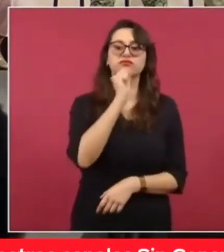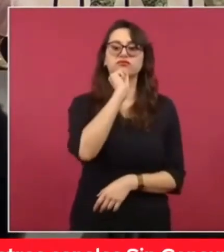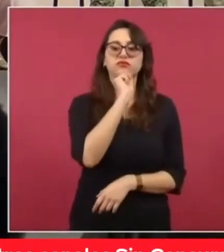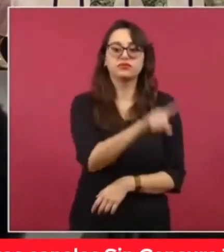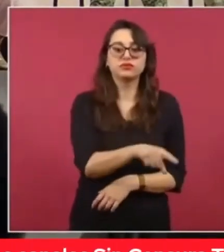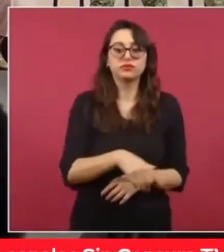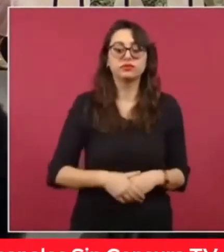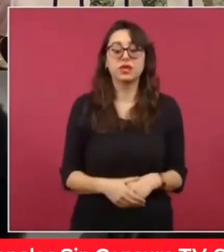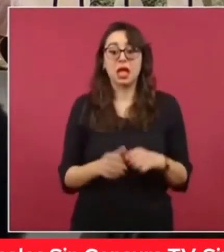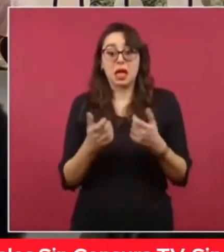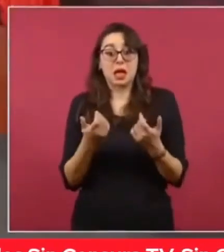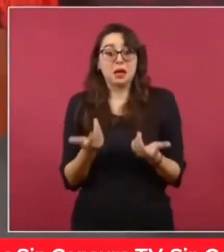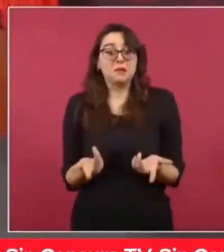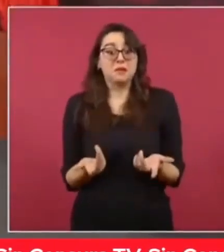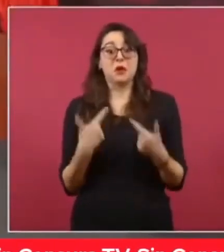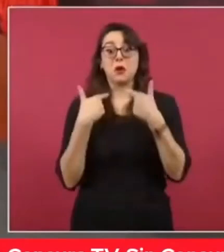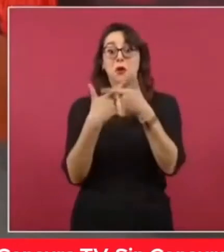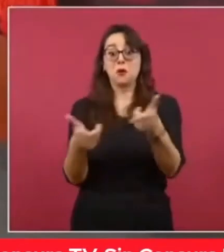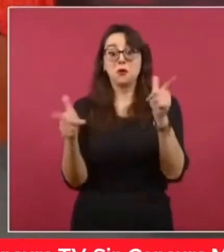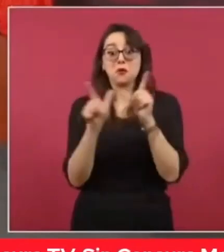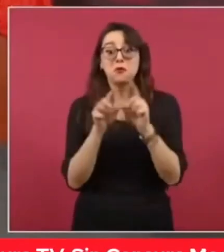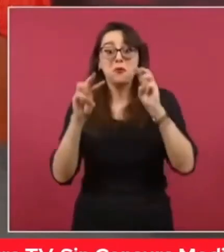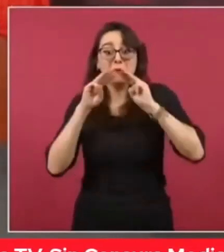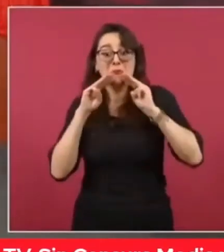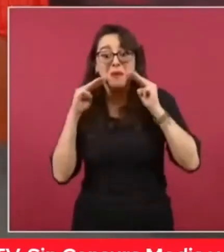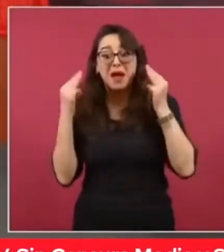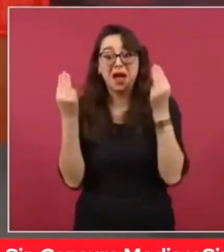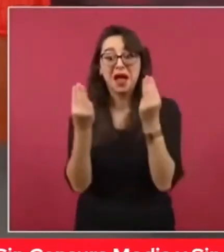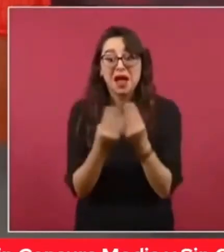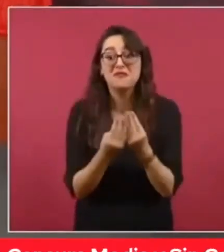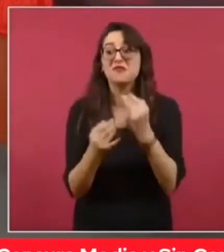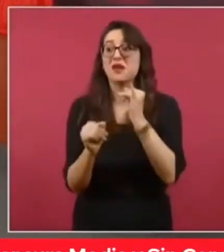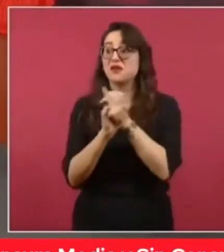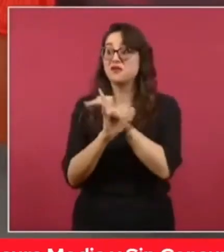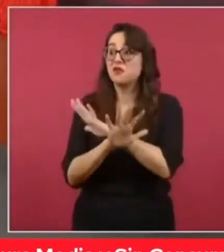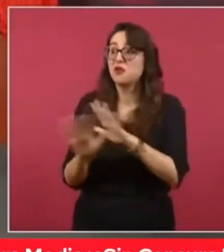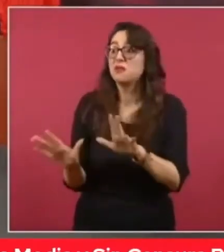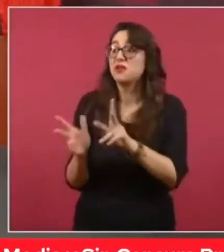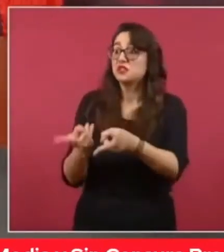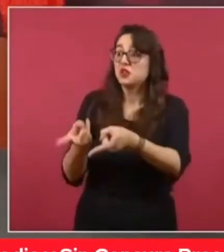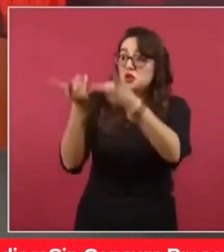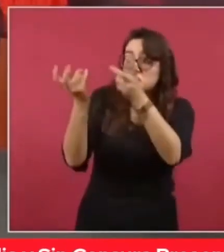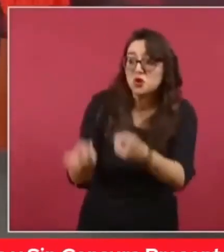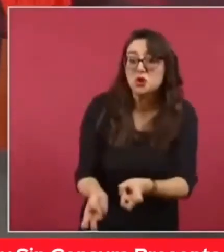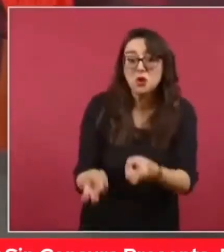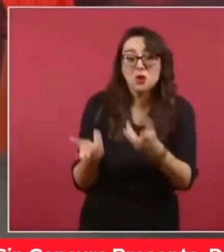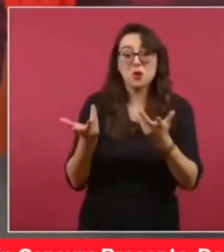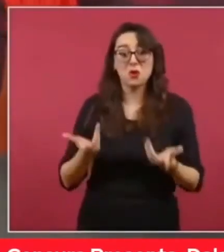¿de dónde salen los guacamayos